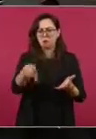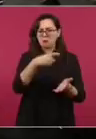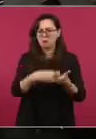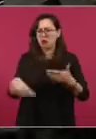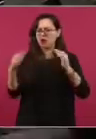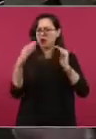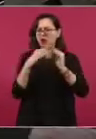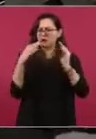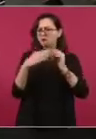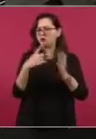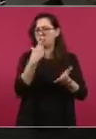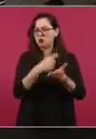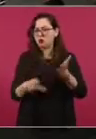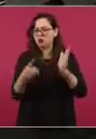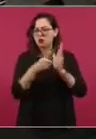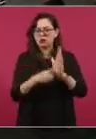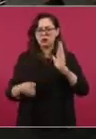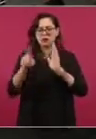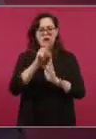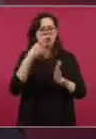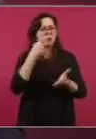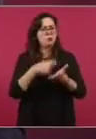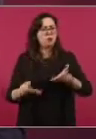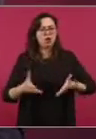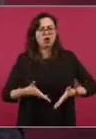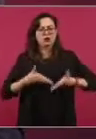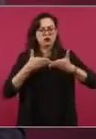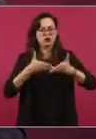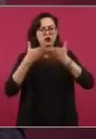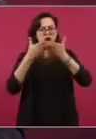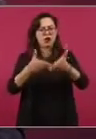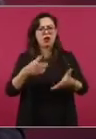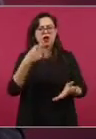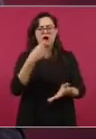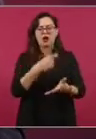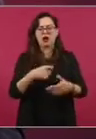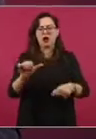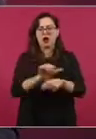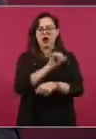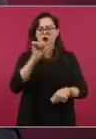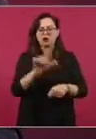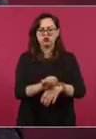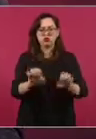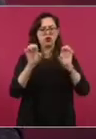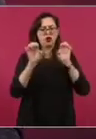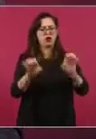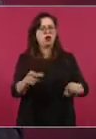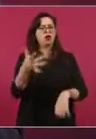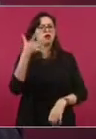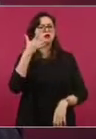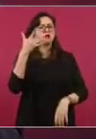departamentos, yates, carros de lujo en Miami?